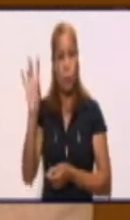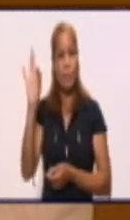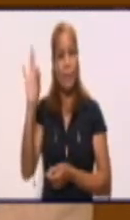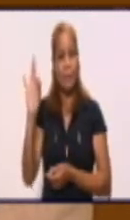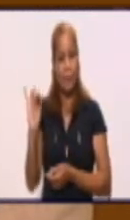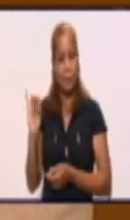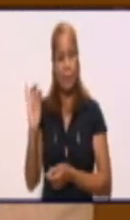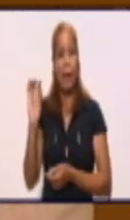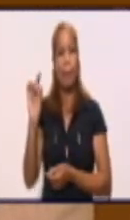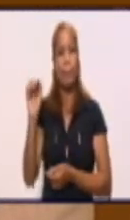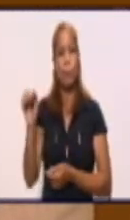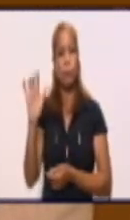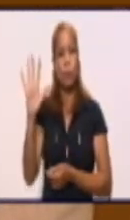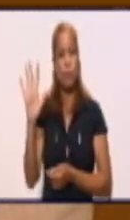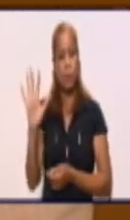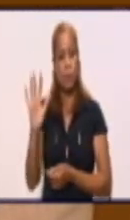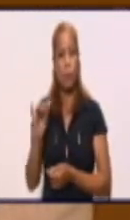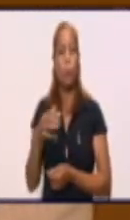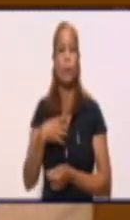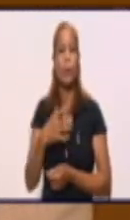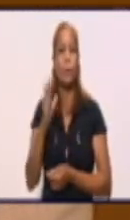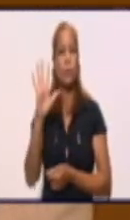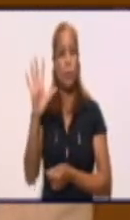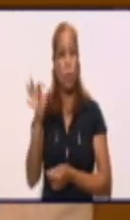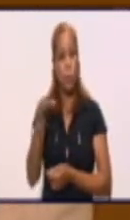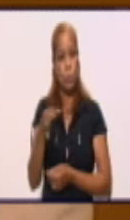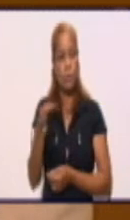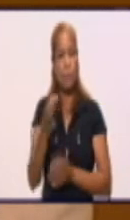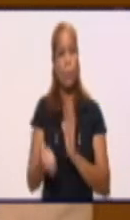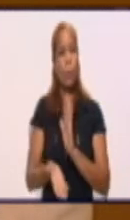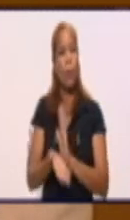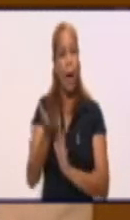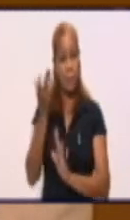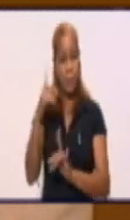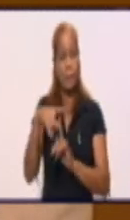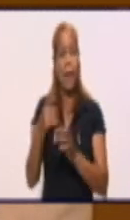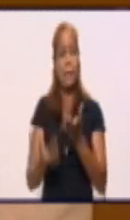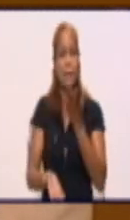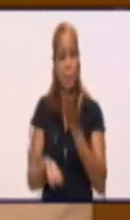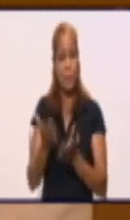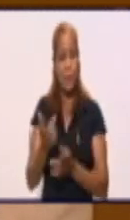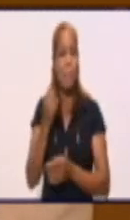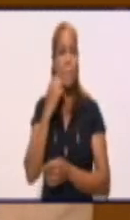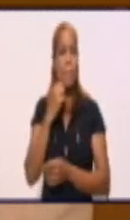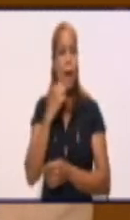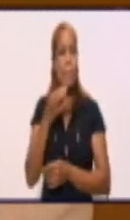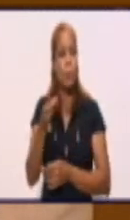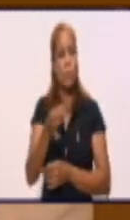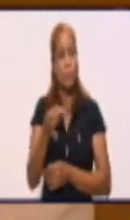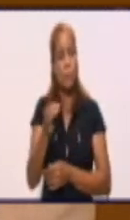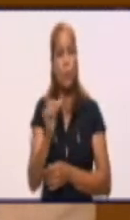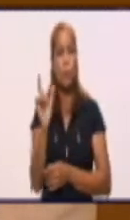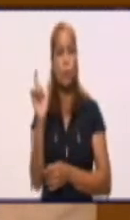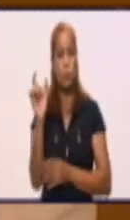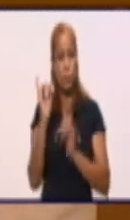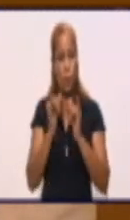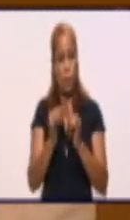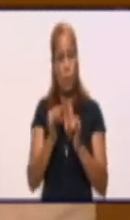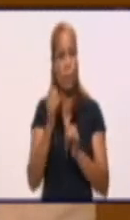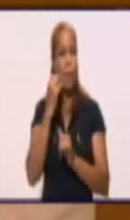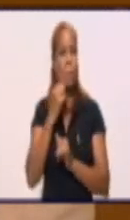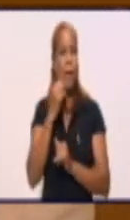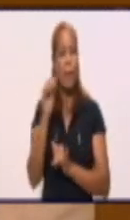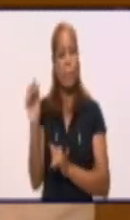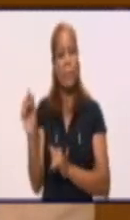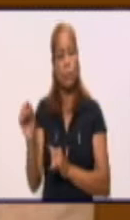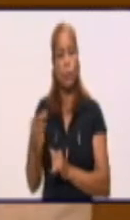cinco municipios con una tasa por encima de la provincia y que son los municipios que mayor caso reportan en los últimos 15 días. En primer lugar,